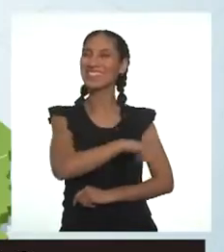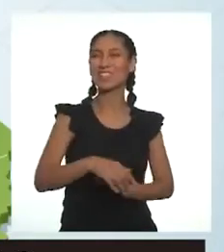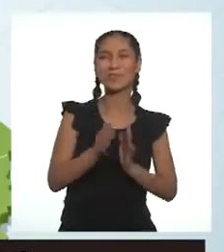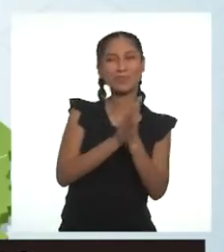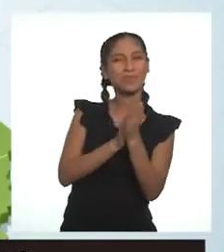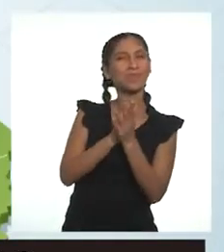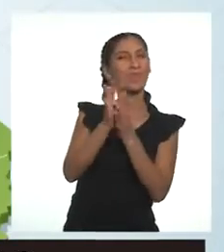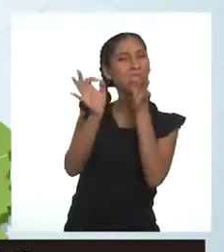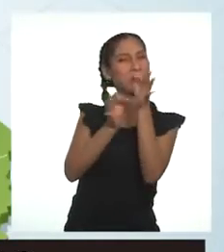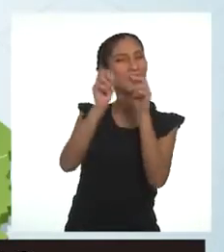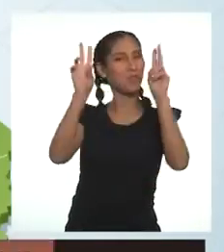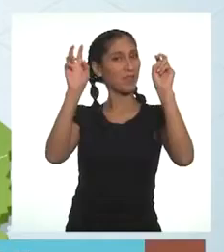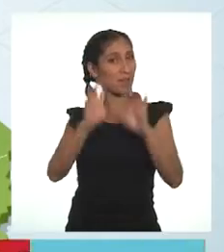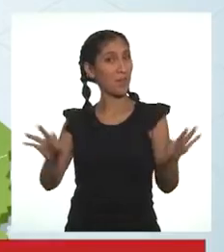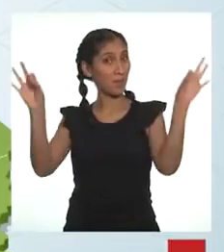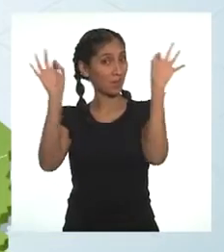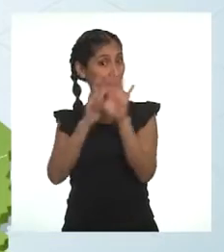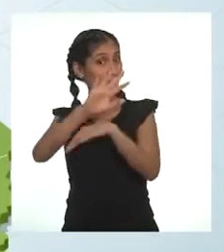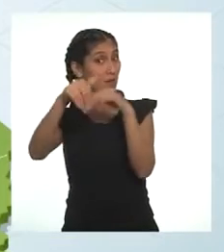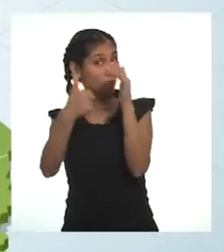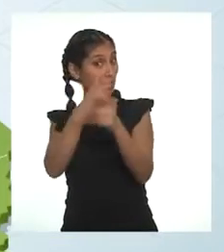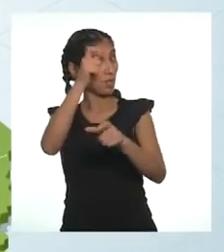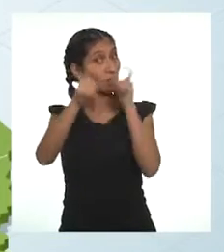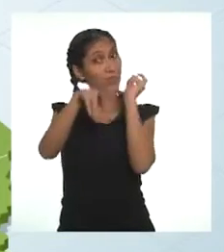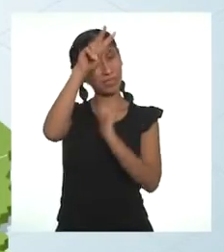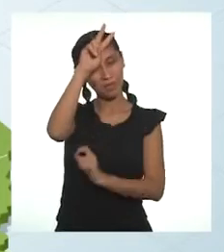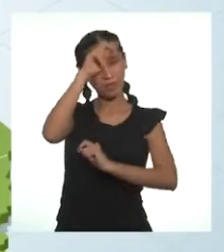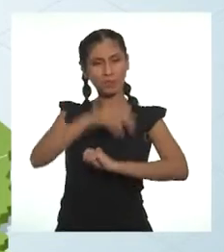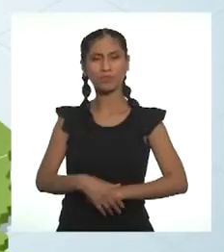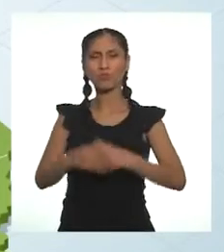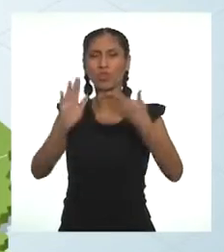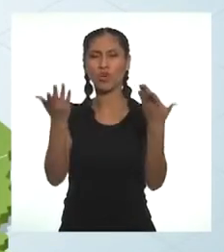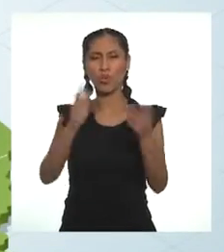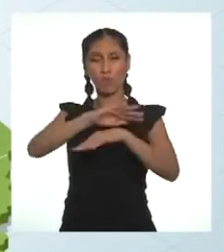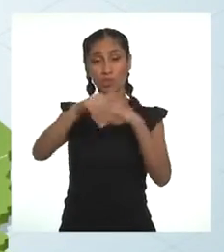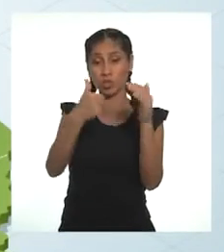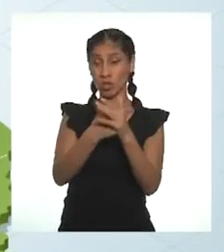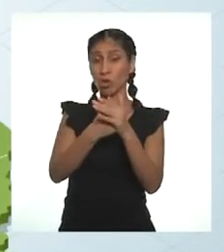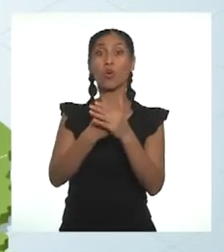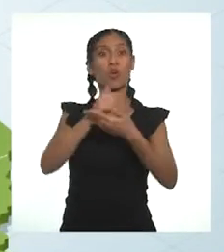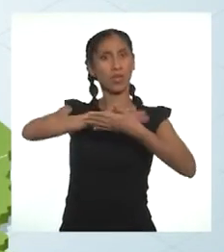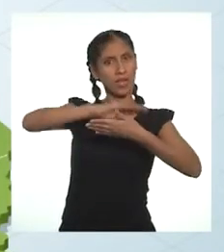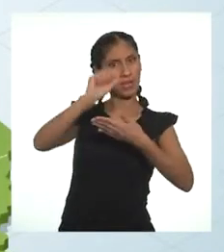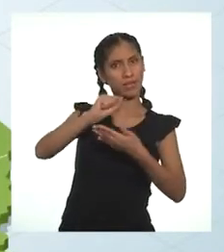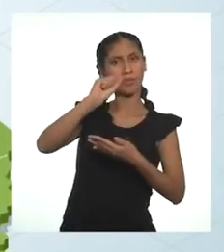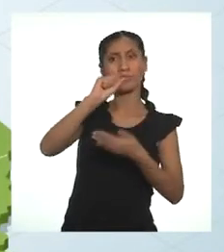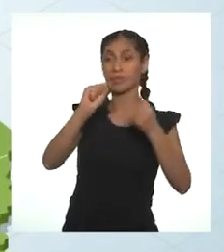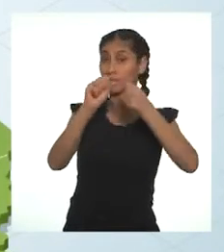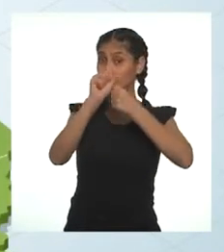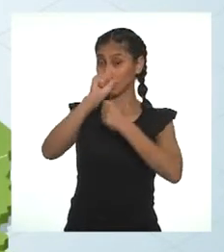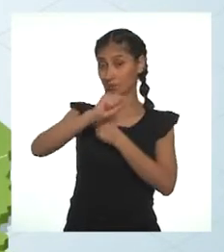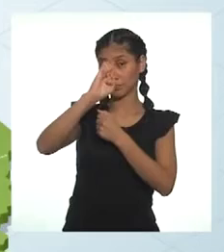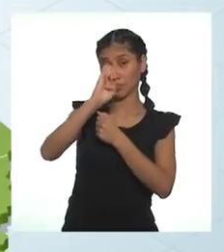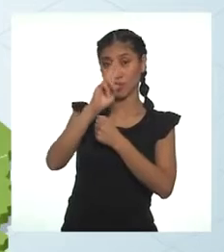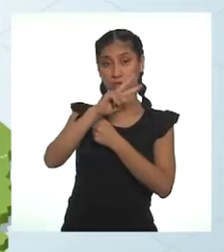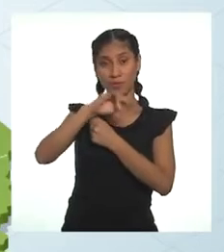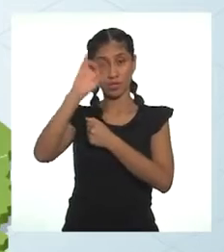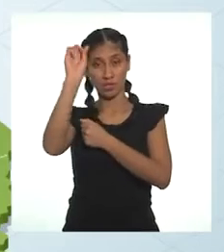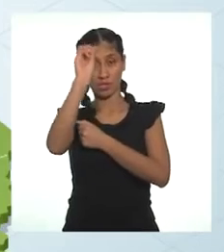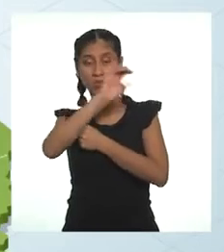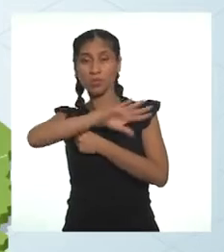Aquí, informando sobre un tema tan importante para toda la población peruana, el acceso al servicio de saneamiento básico en el país.